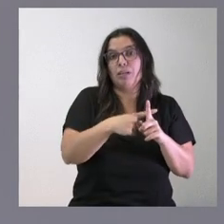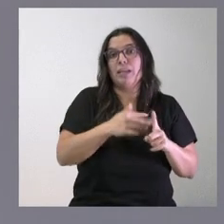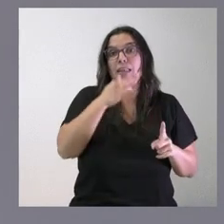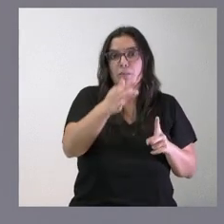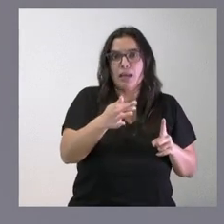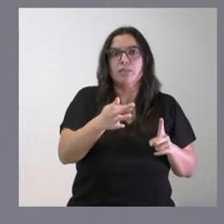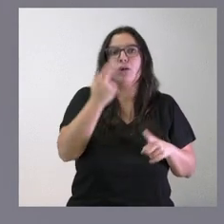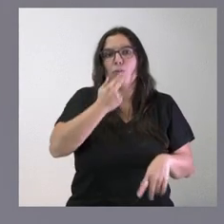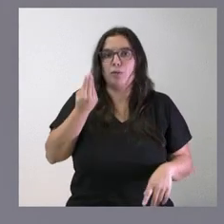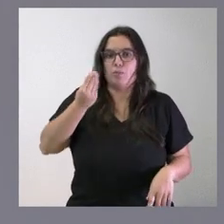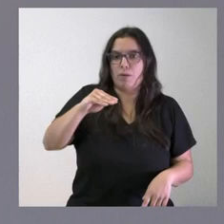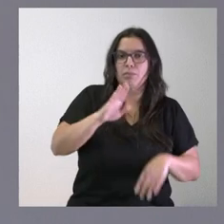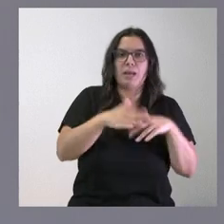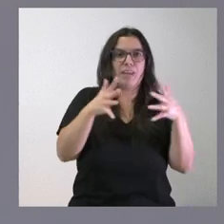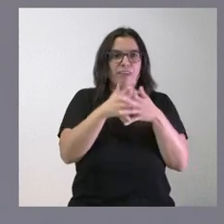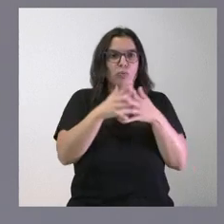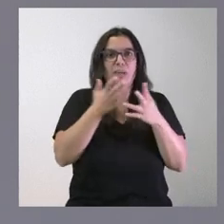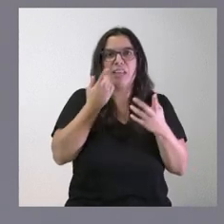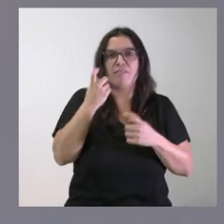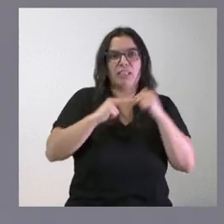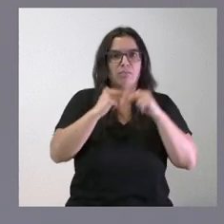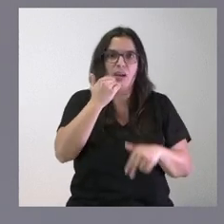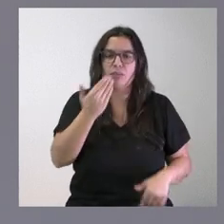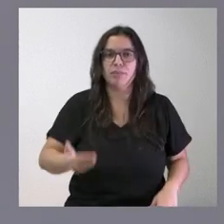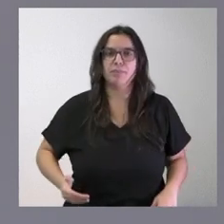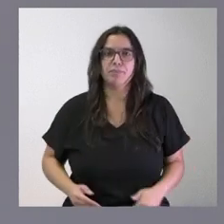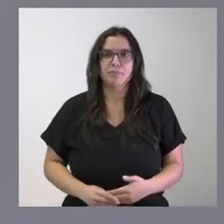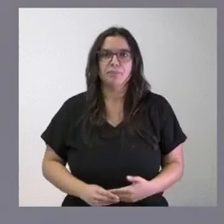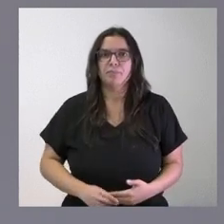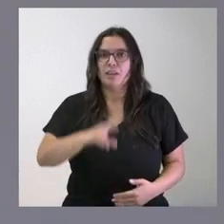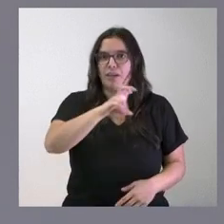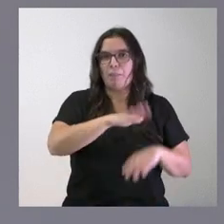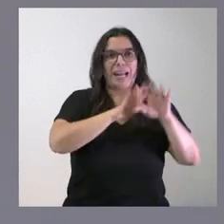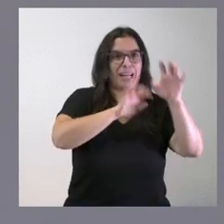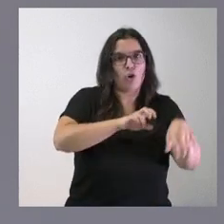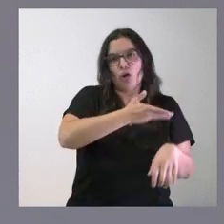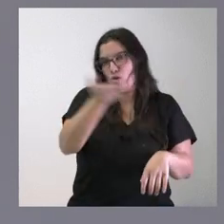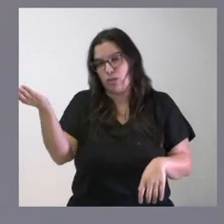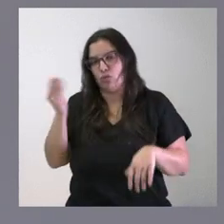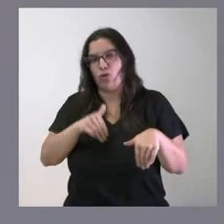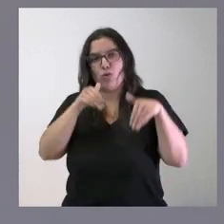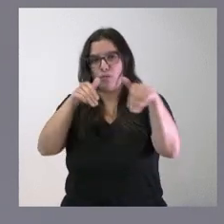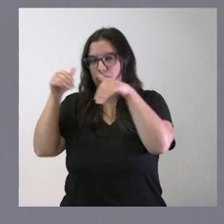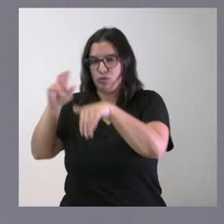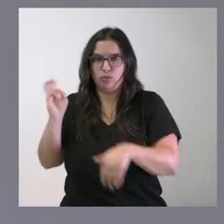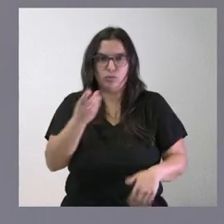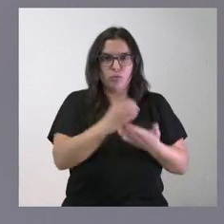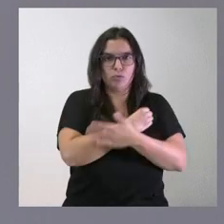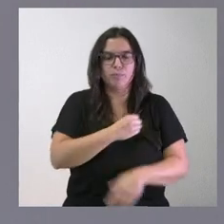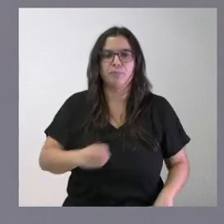compromiso añadido a las infraestructuras que tuvieran que hacerse esto vale para León y vale para el resto de los informes que les he descrito